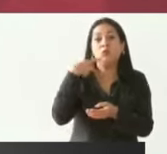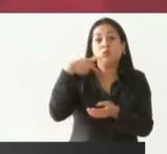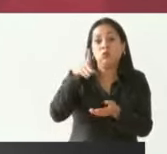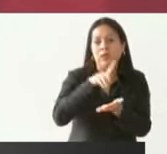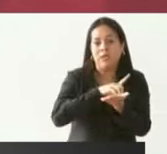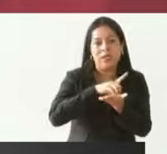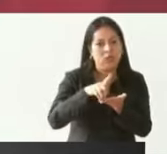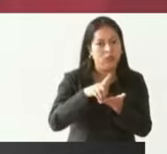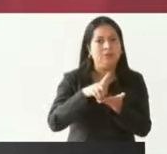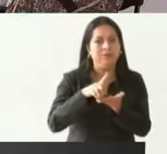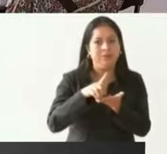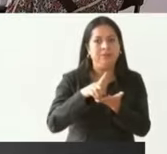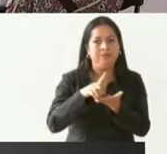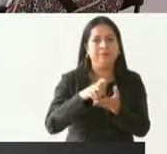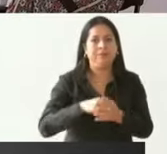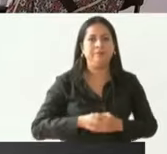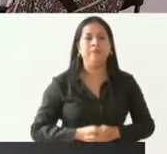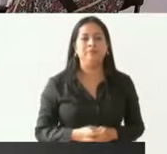derecho.